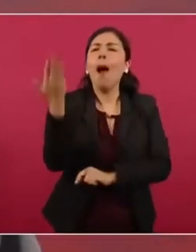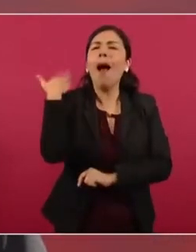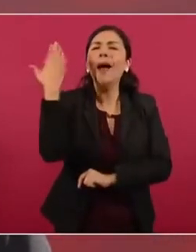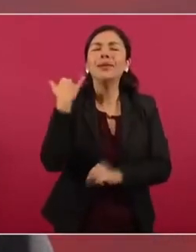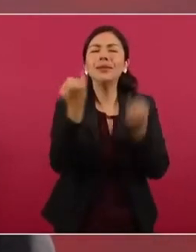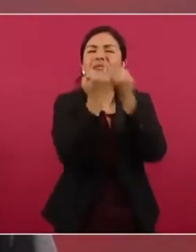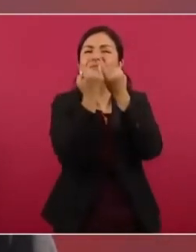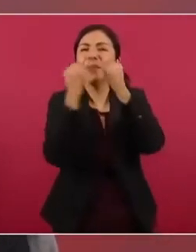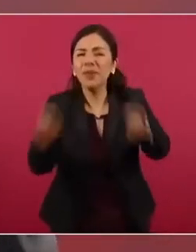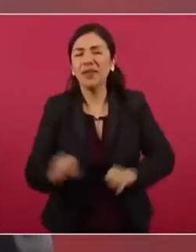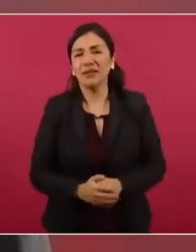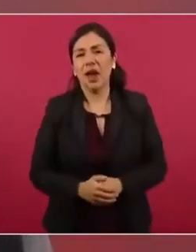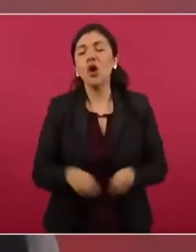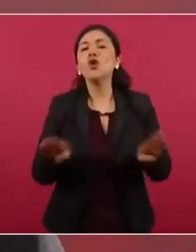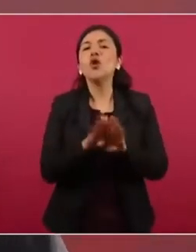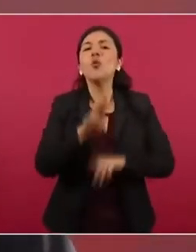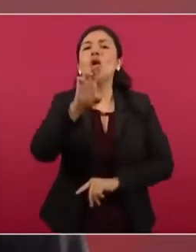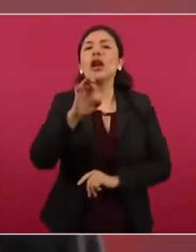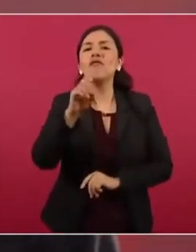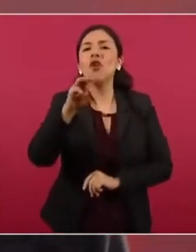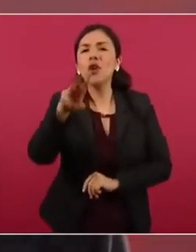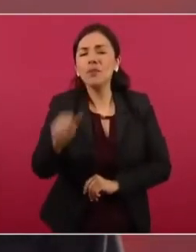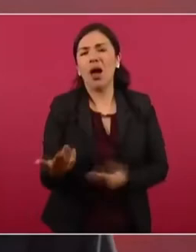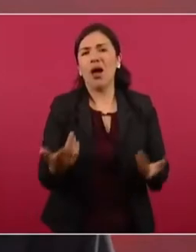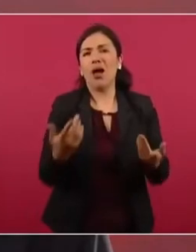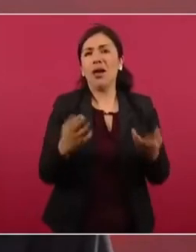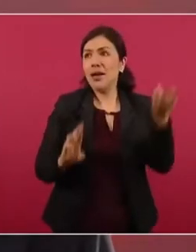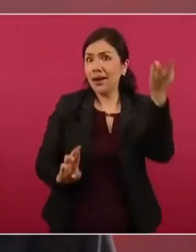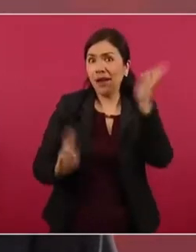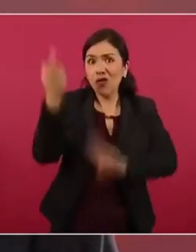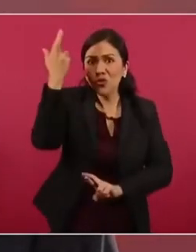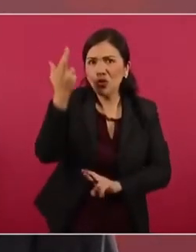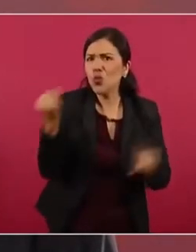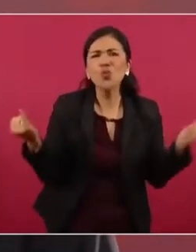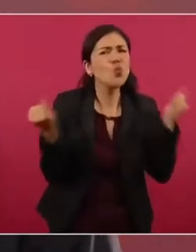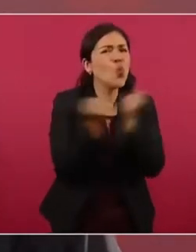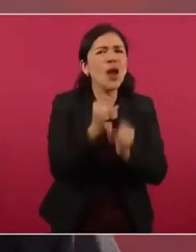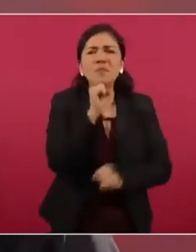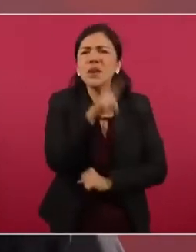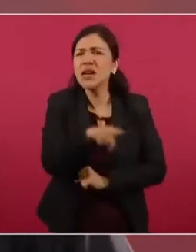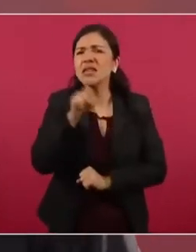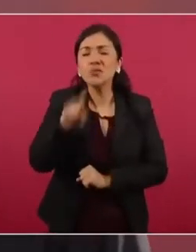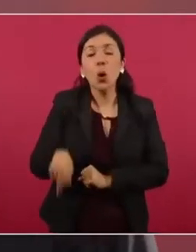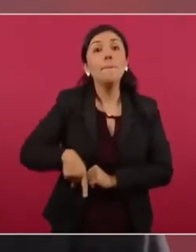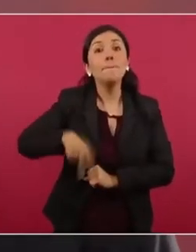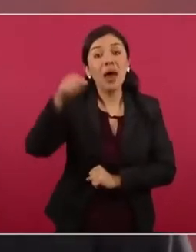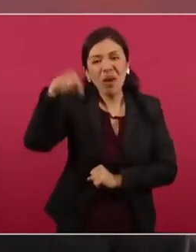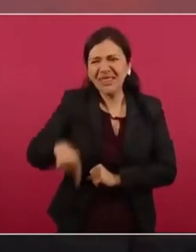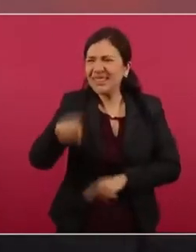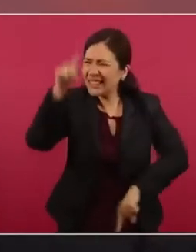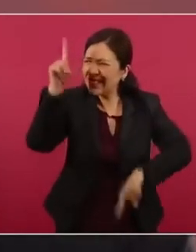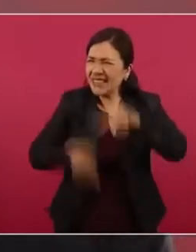igual que la reforma, igual que la revolución, pero vamos a arrancar de raíz al régimen